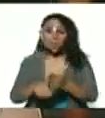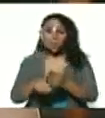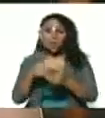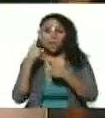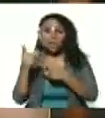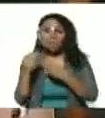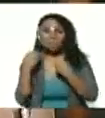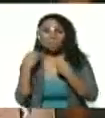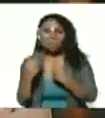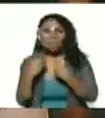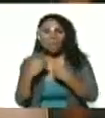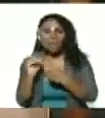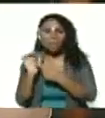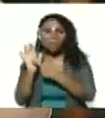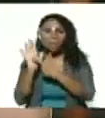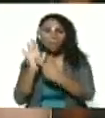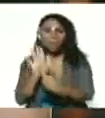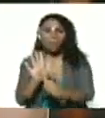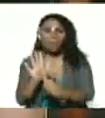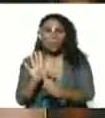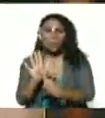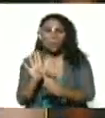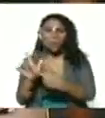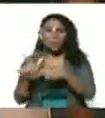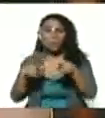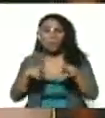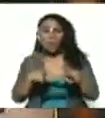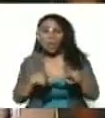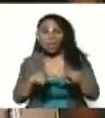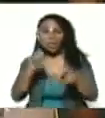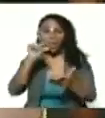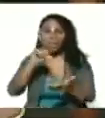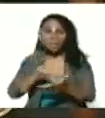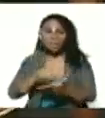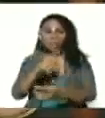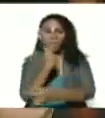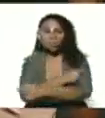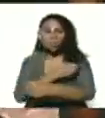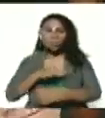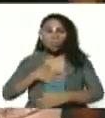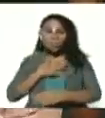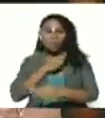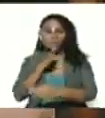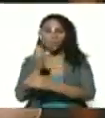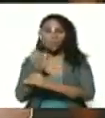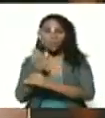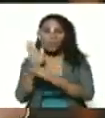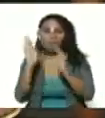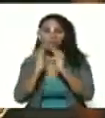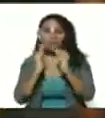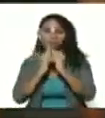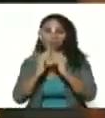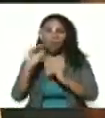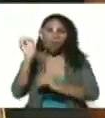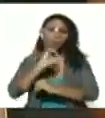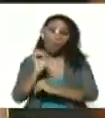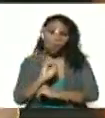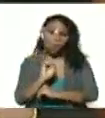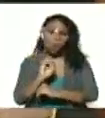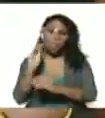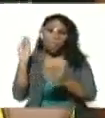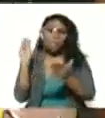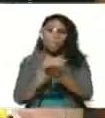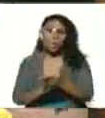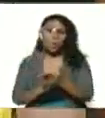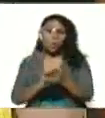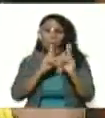para señalar el sitio del centro de vacunación donde pueda acudir en su domicilio o incorporarlo